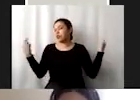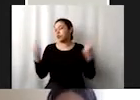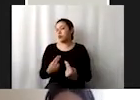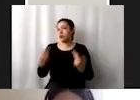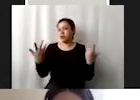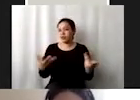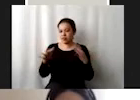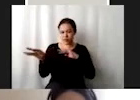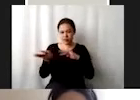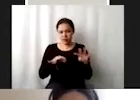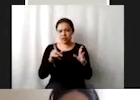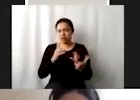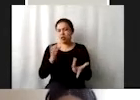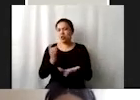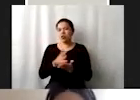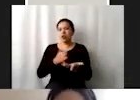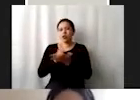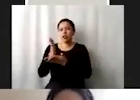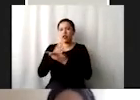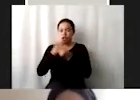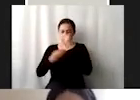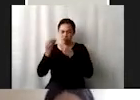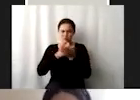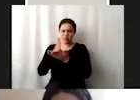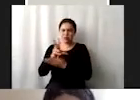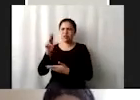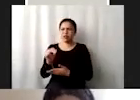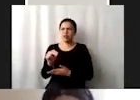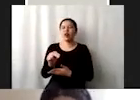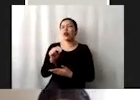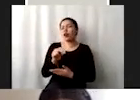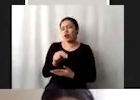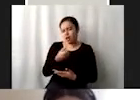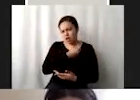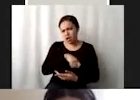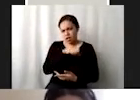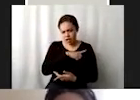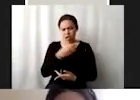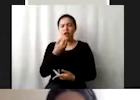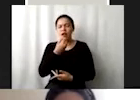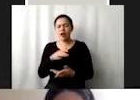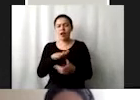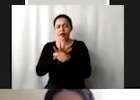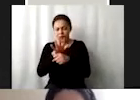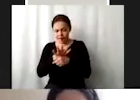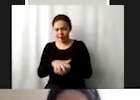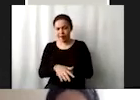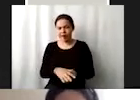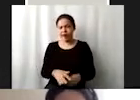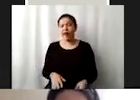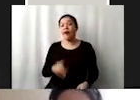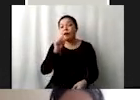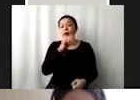a los alimentos que sean nutritivos, que sean sanos y suficientes, sino también